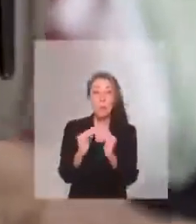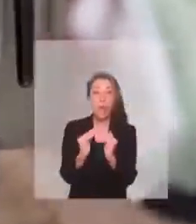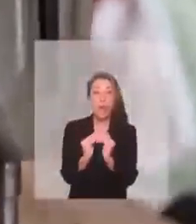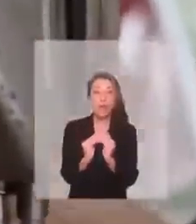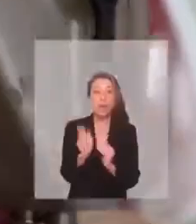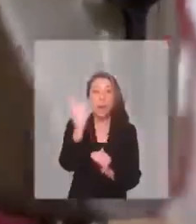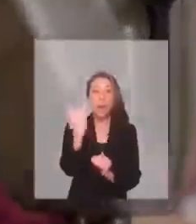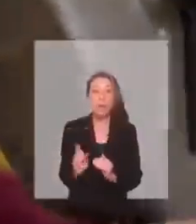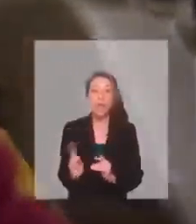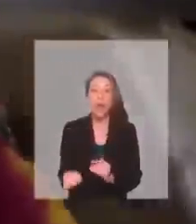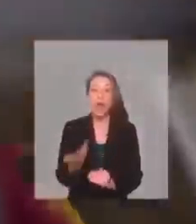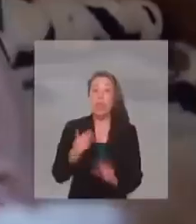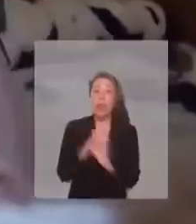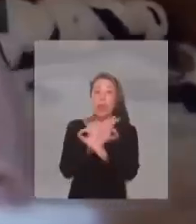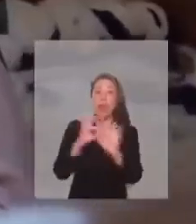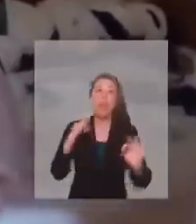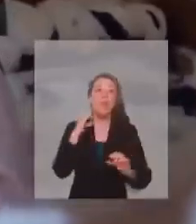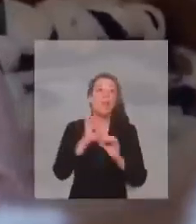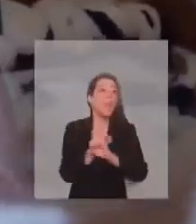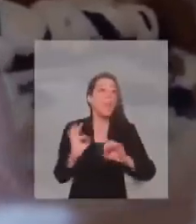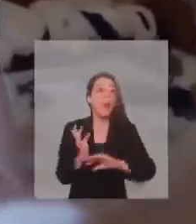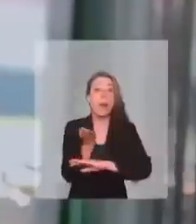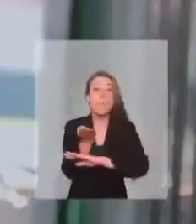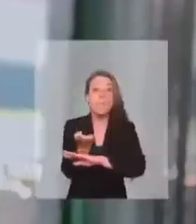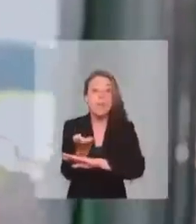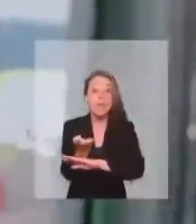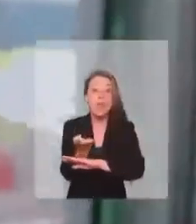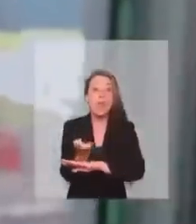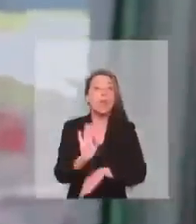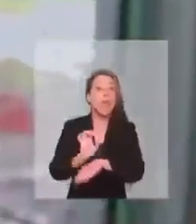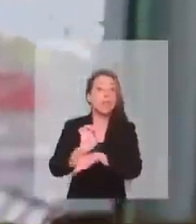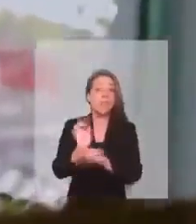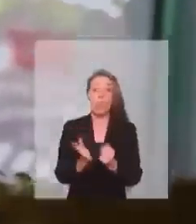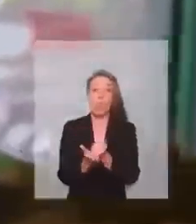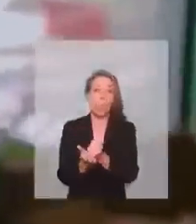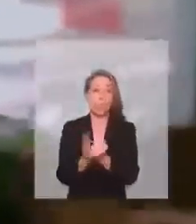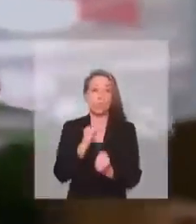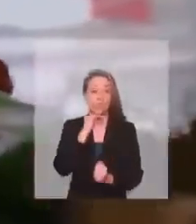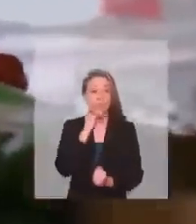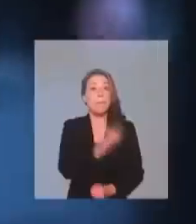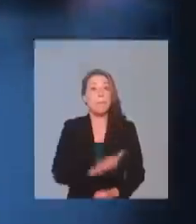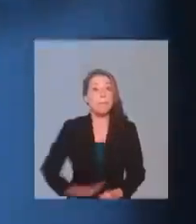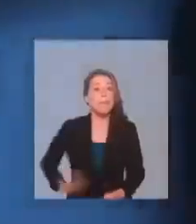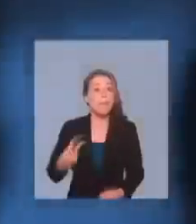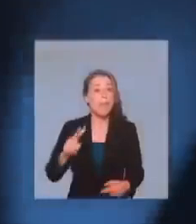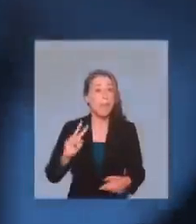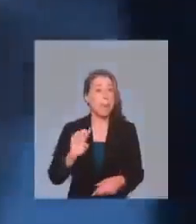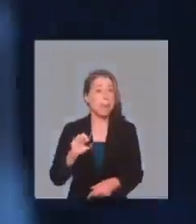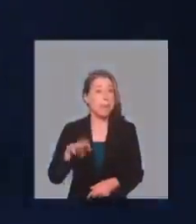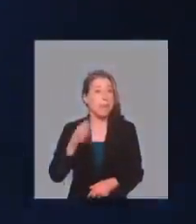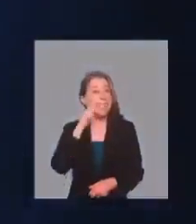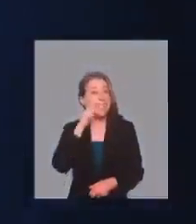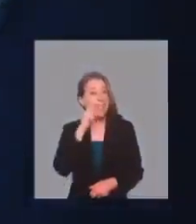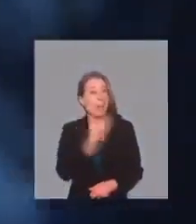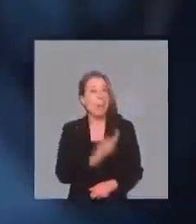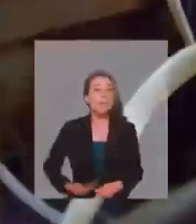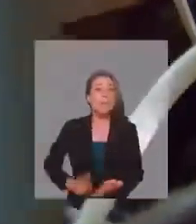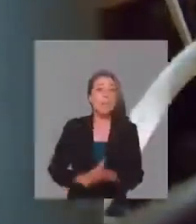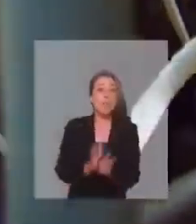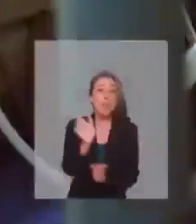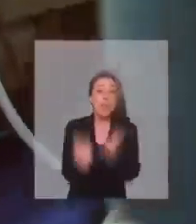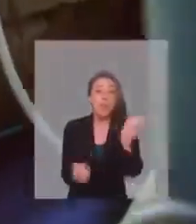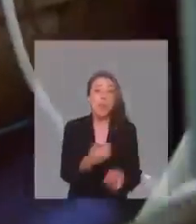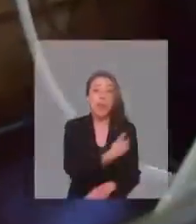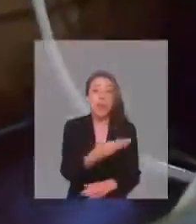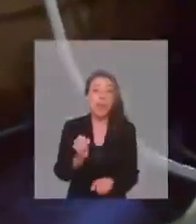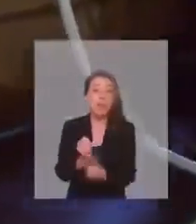trabaja en su casa, del que no recibe nada porque nunca lo ha pedido y no lo hemos ayudado lo suficiente. Ser el presidente de las pymes es ser el presidente